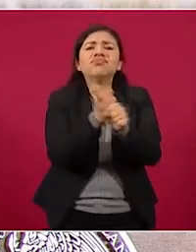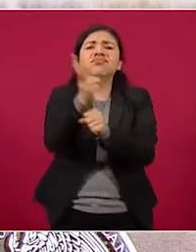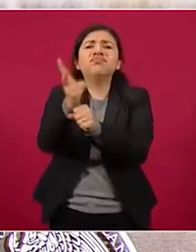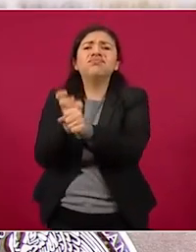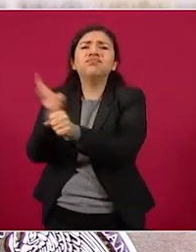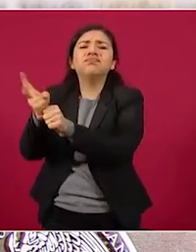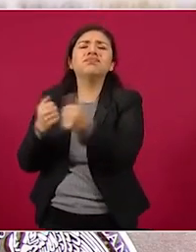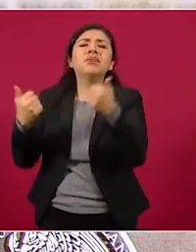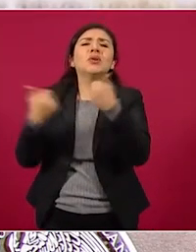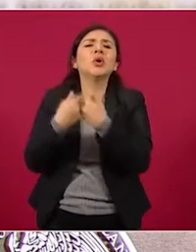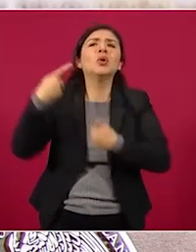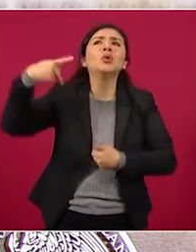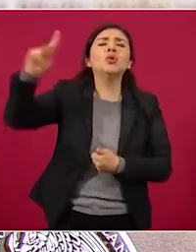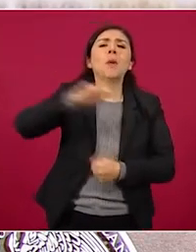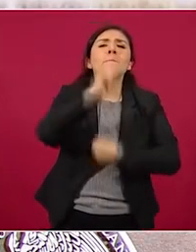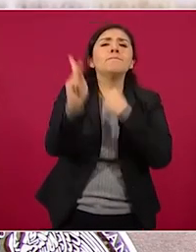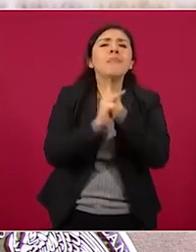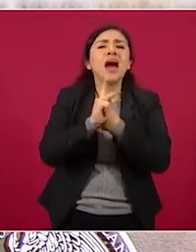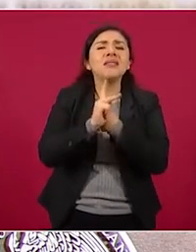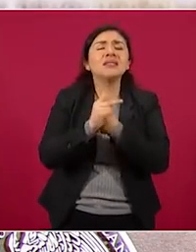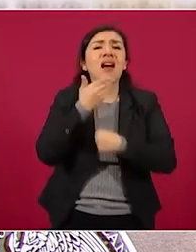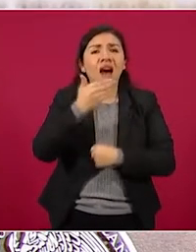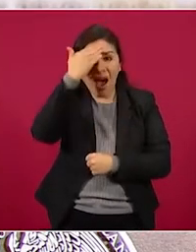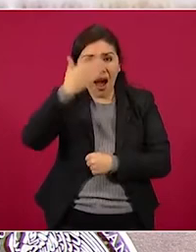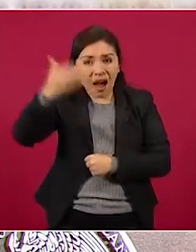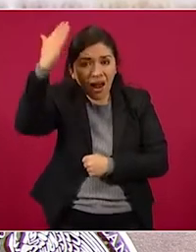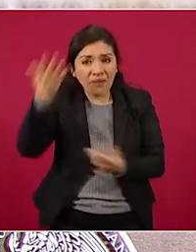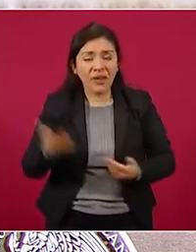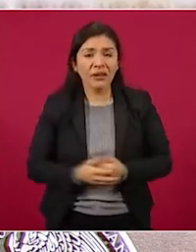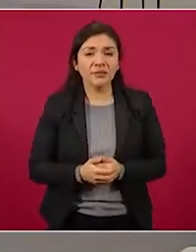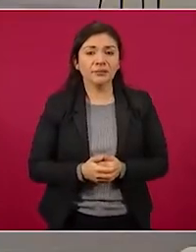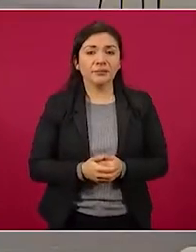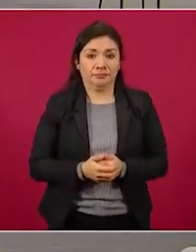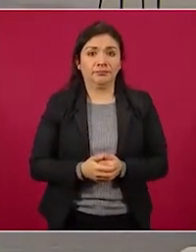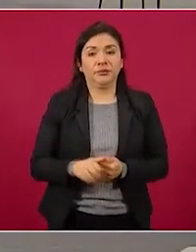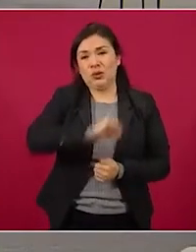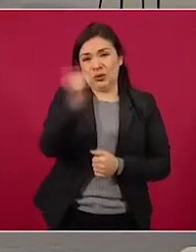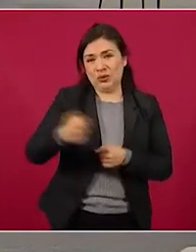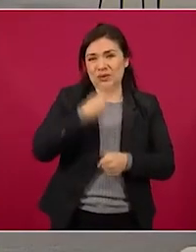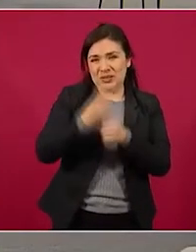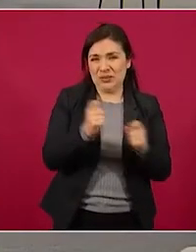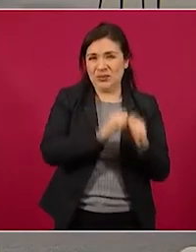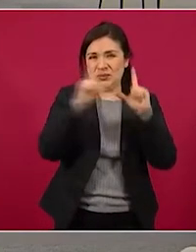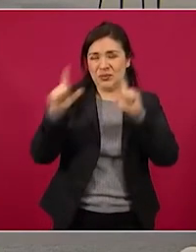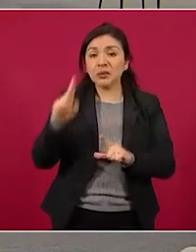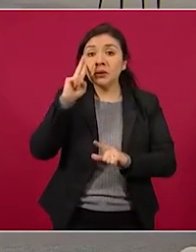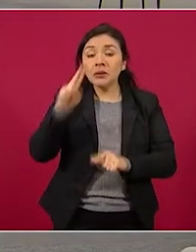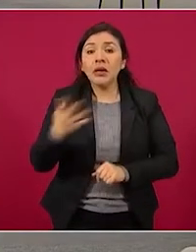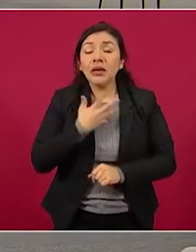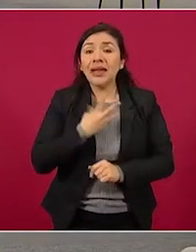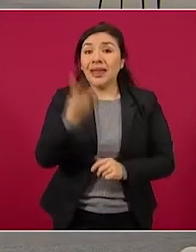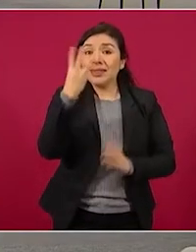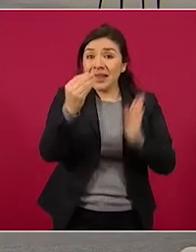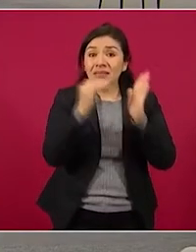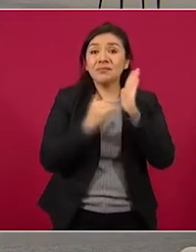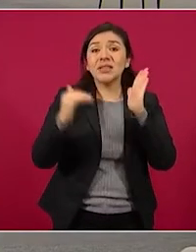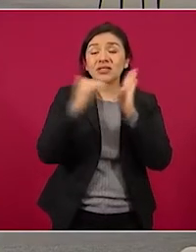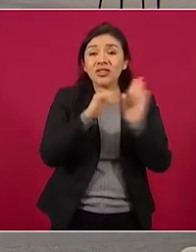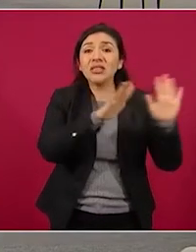una cuenta árabe. En el segundo pantallazo exhibe que 3 millones